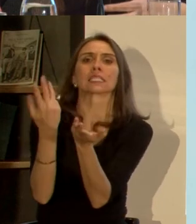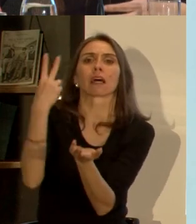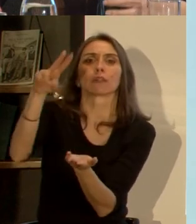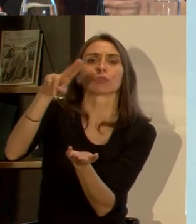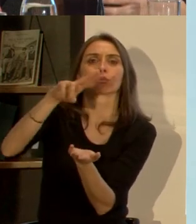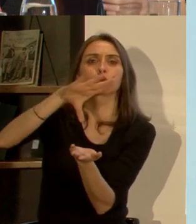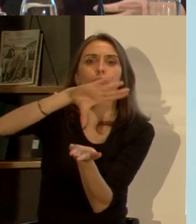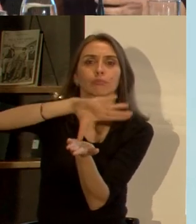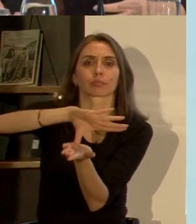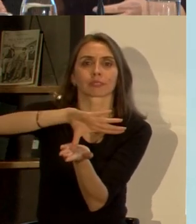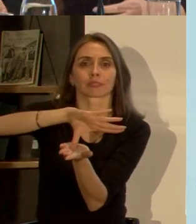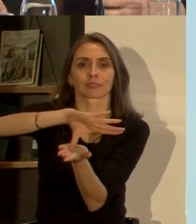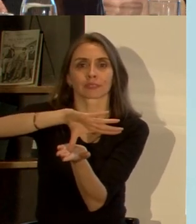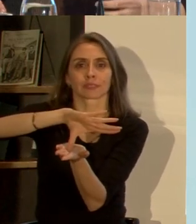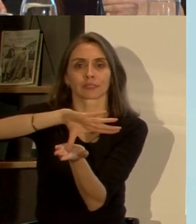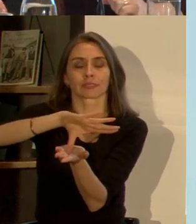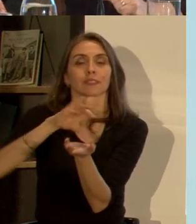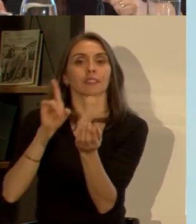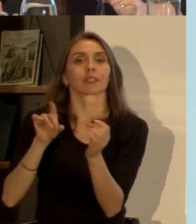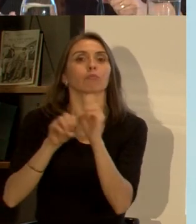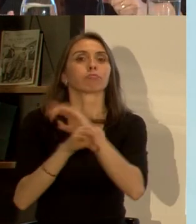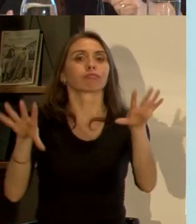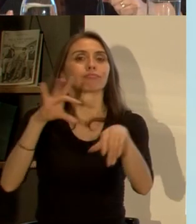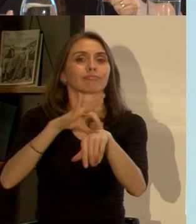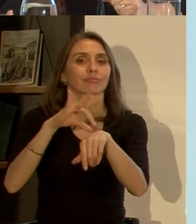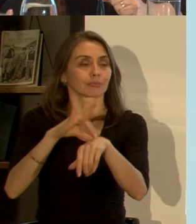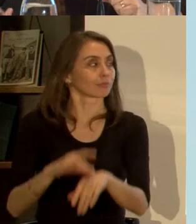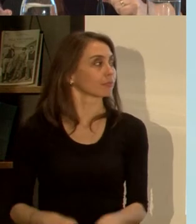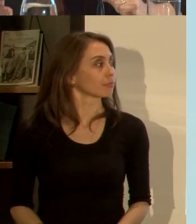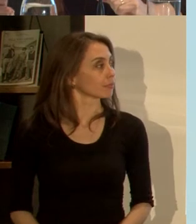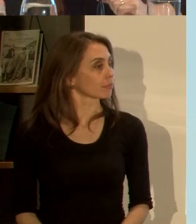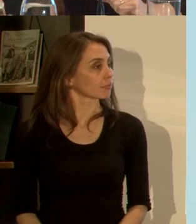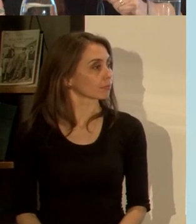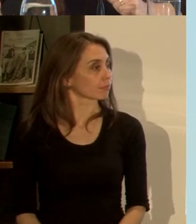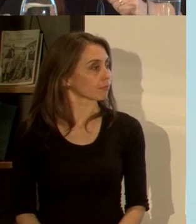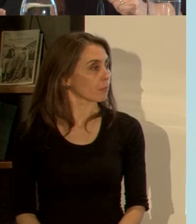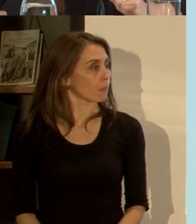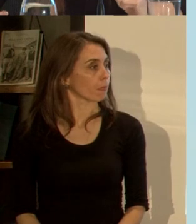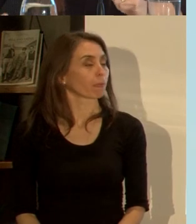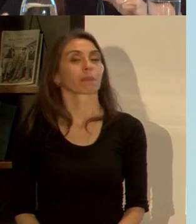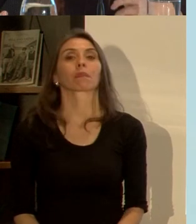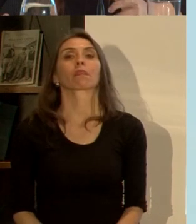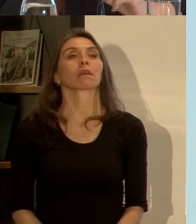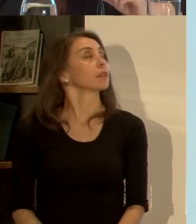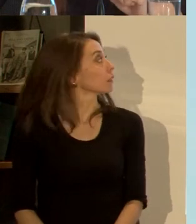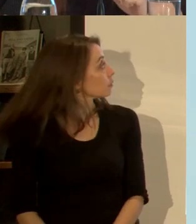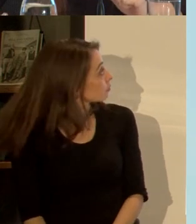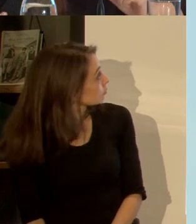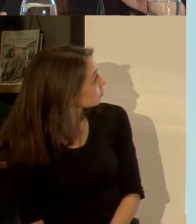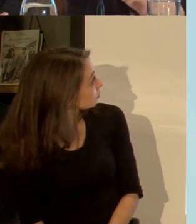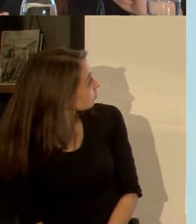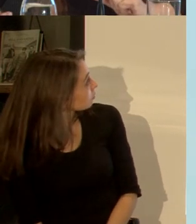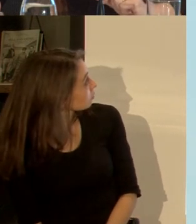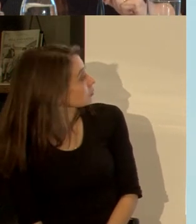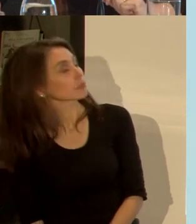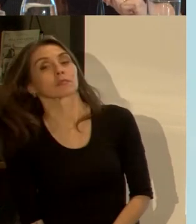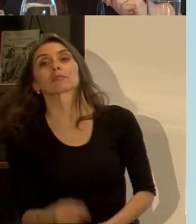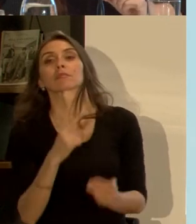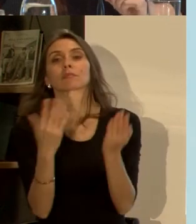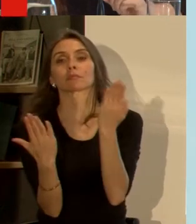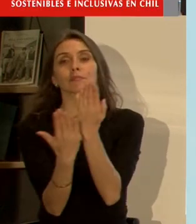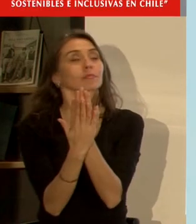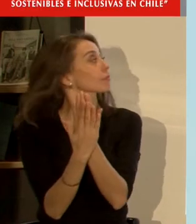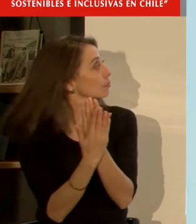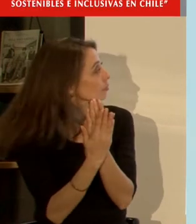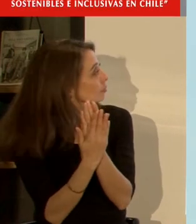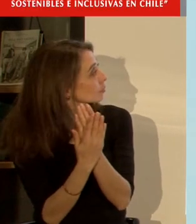ese específicamente frente a ese evento en ese país aplicamos este anexo ahí se ve de pronto muy